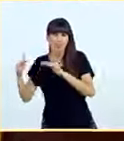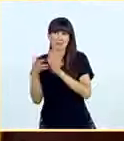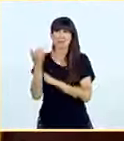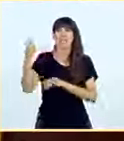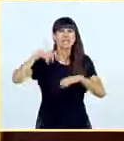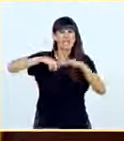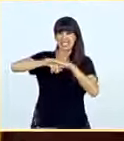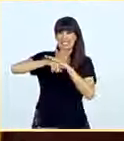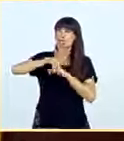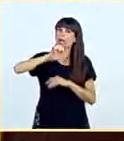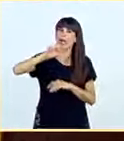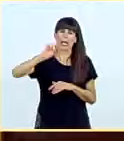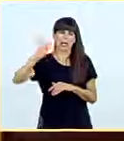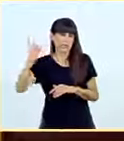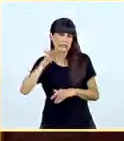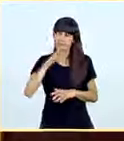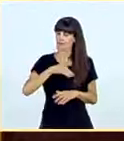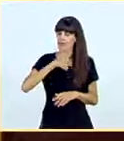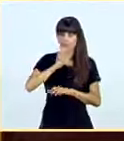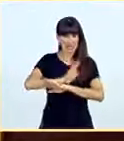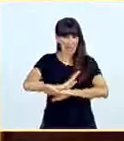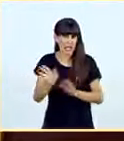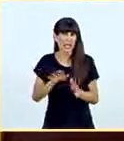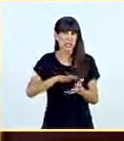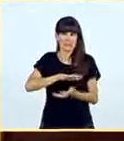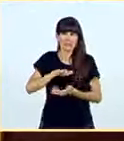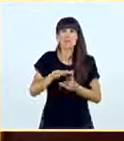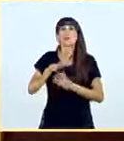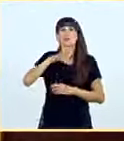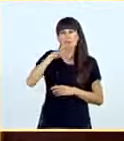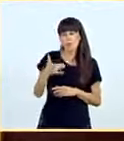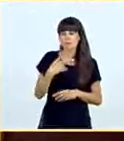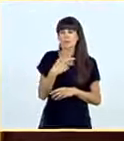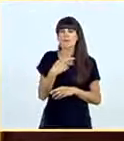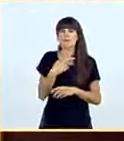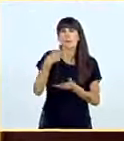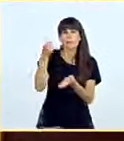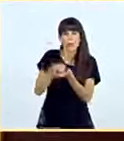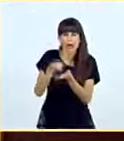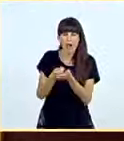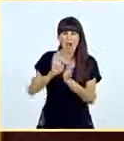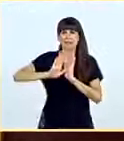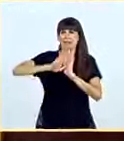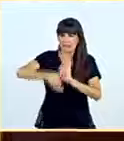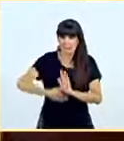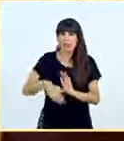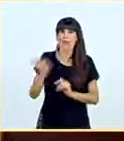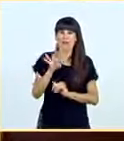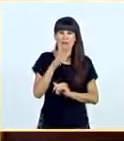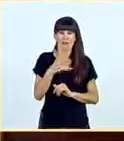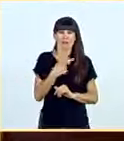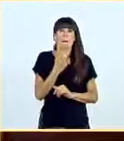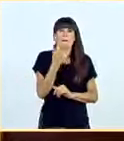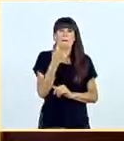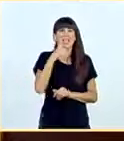gestión de los ERTE. Una gestión caótica por los retrasos en los pagos, por no haber sabido rentabilizar el refuerzo de los mil